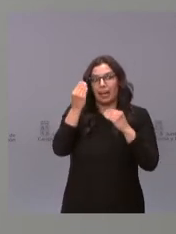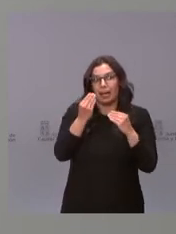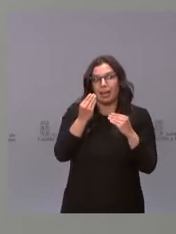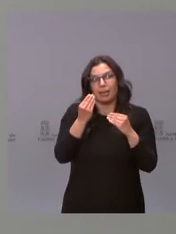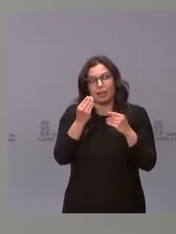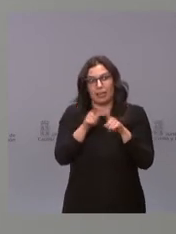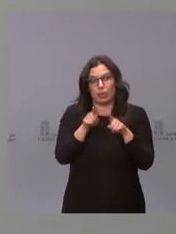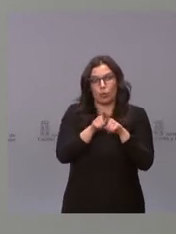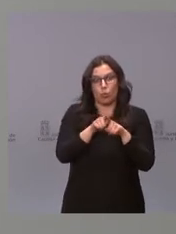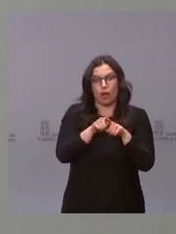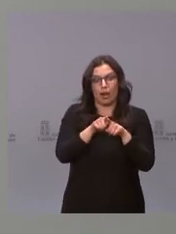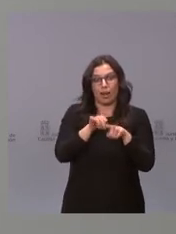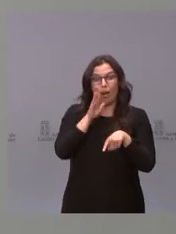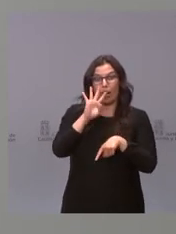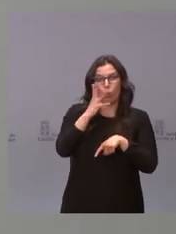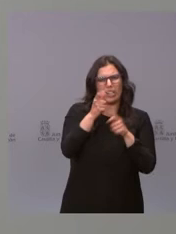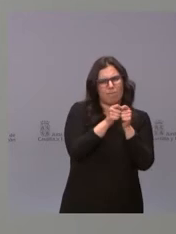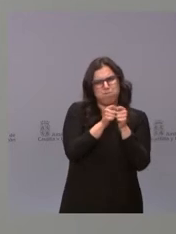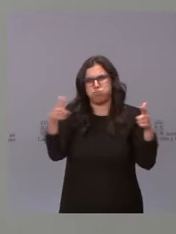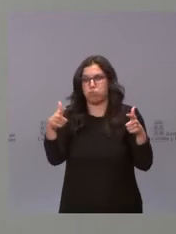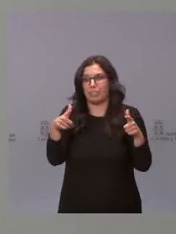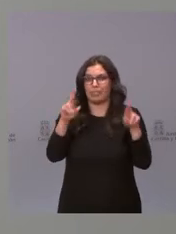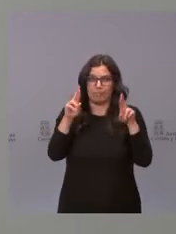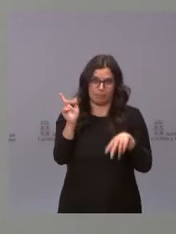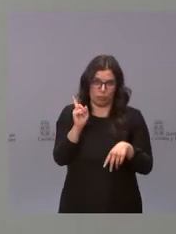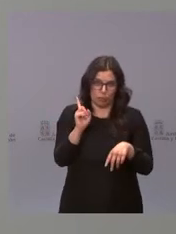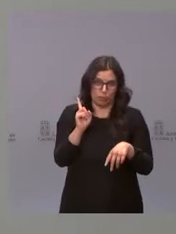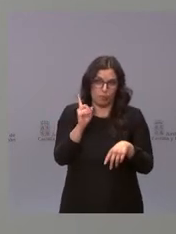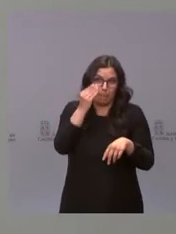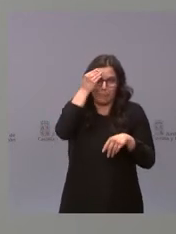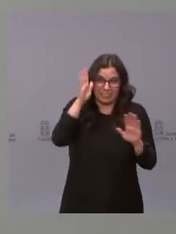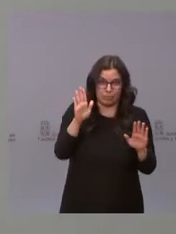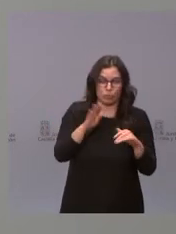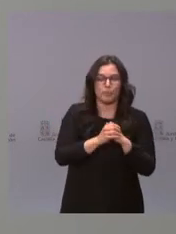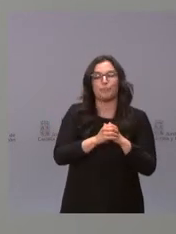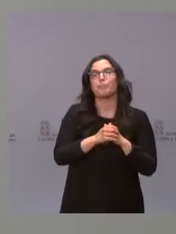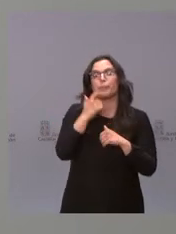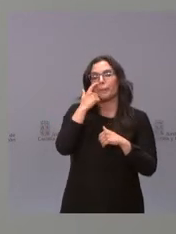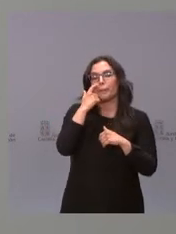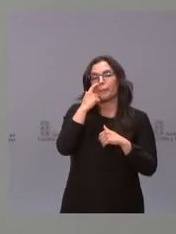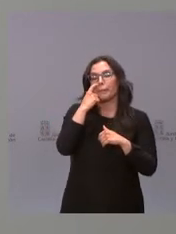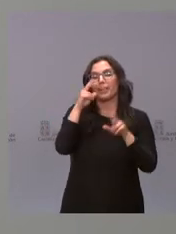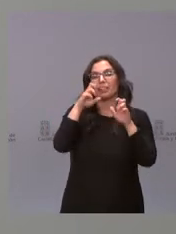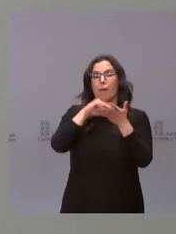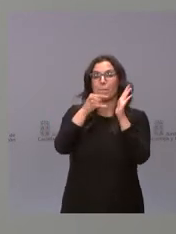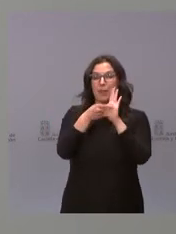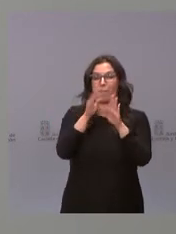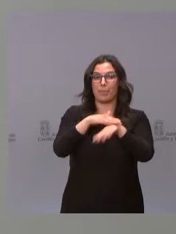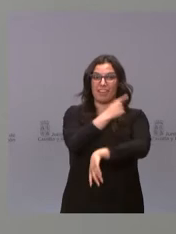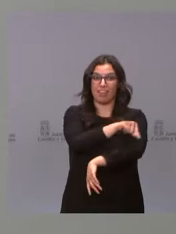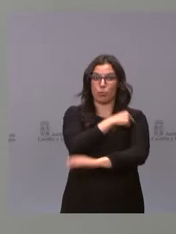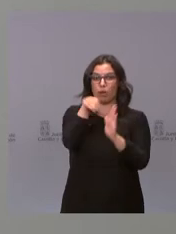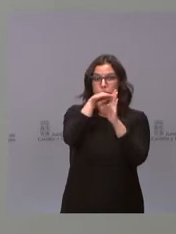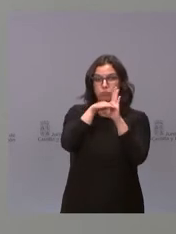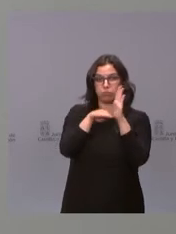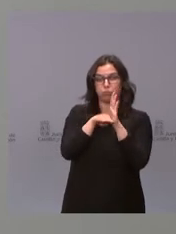agresiva esta ola. Vamos vacunando. planificación, bueno, todavía no tenemos